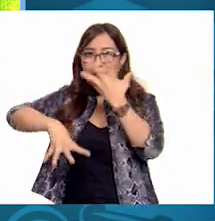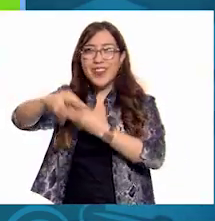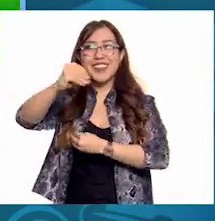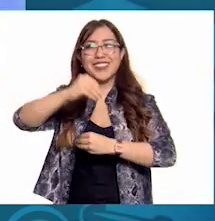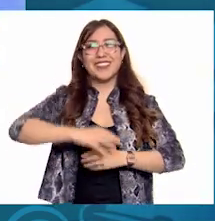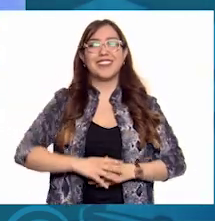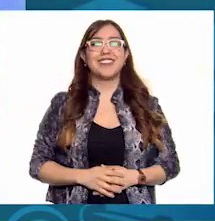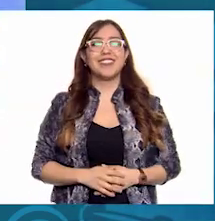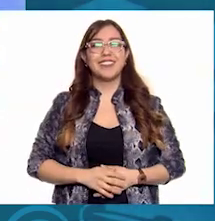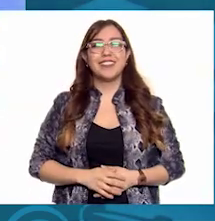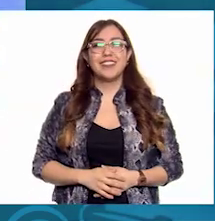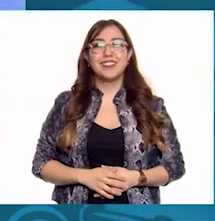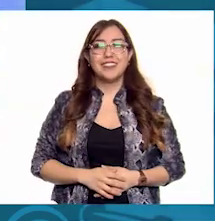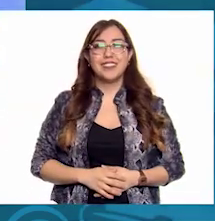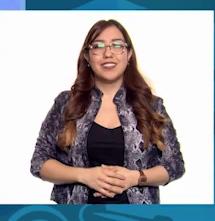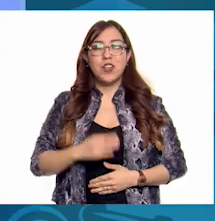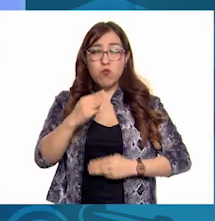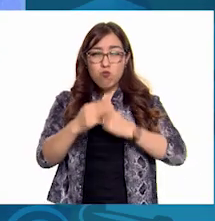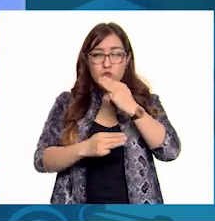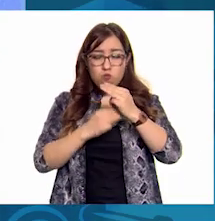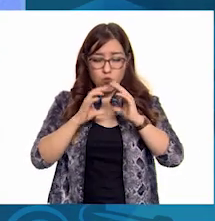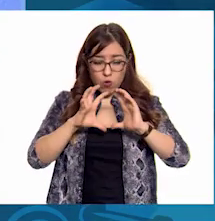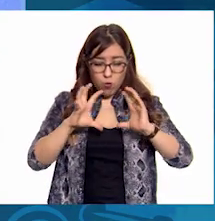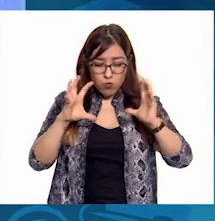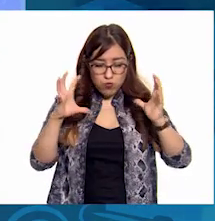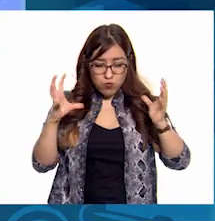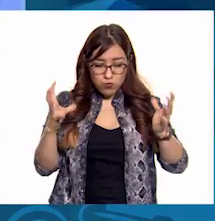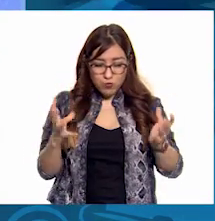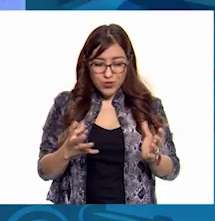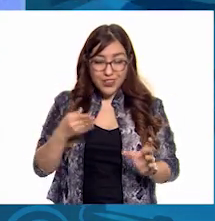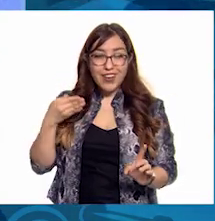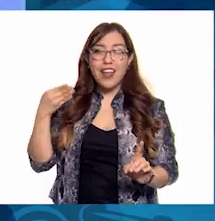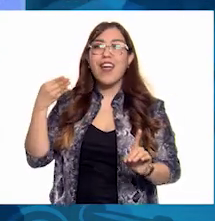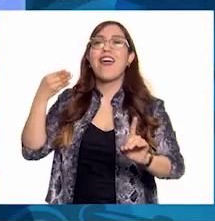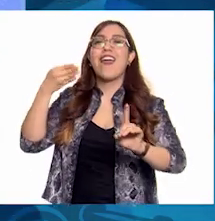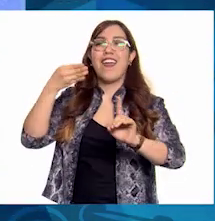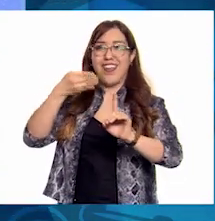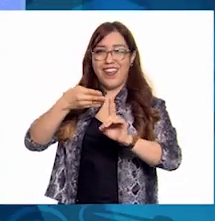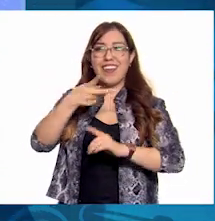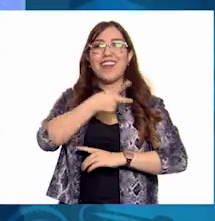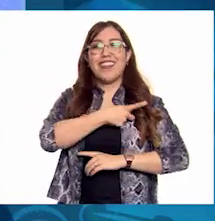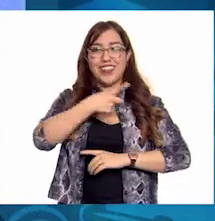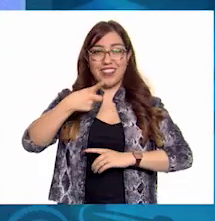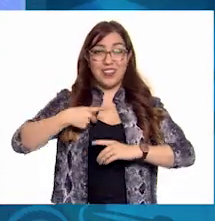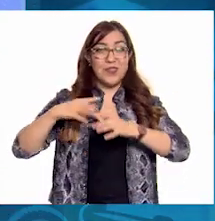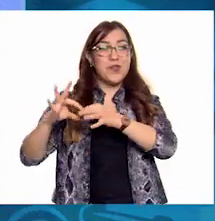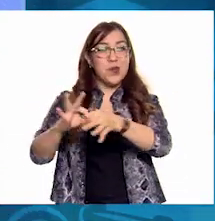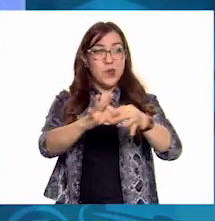Por el planeta debemos trabajar.